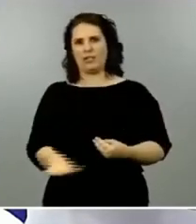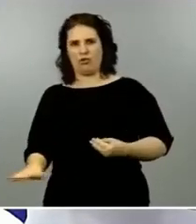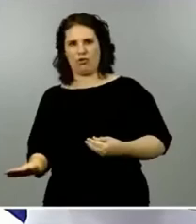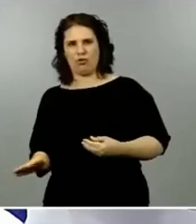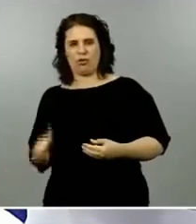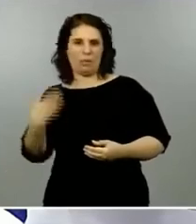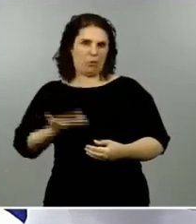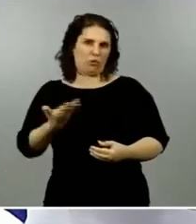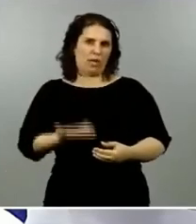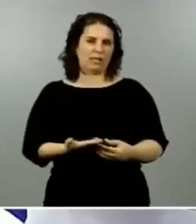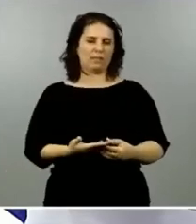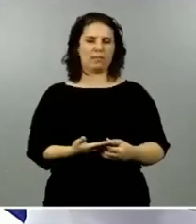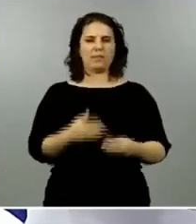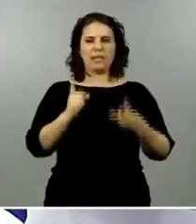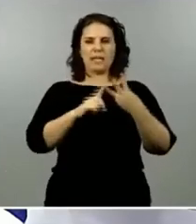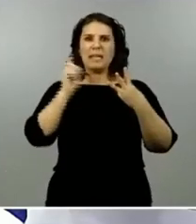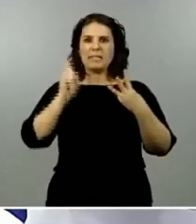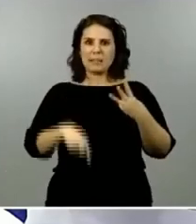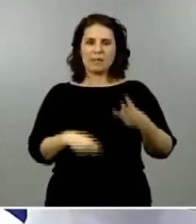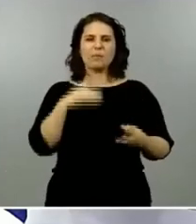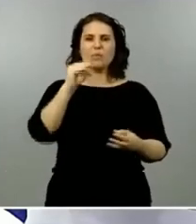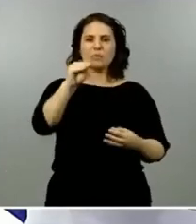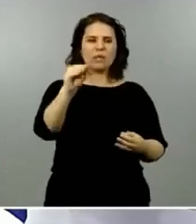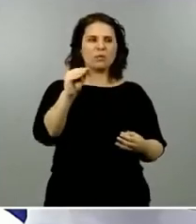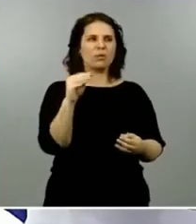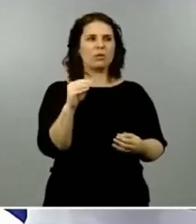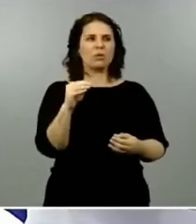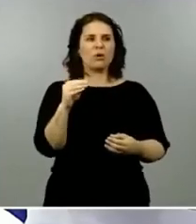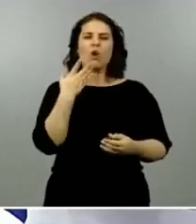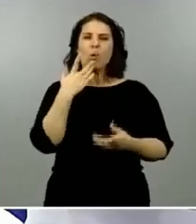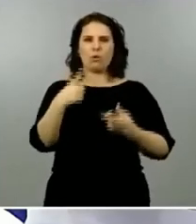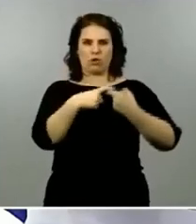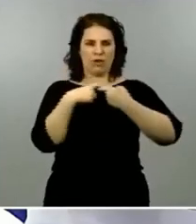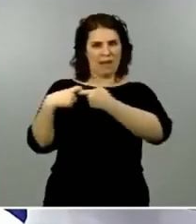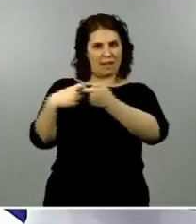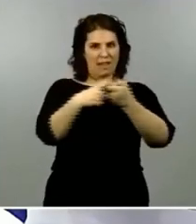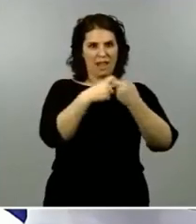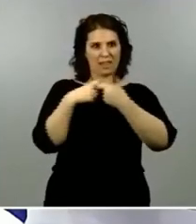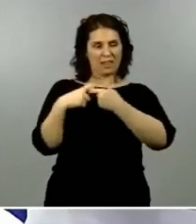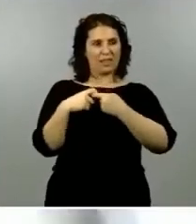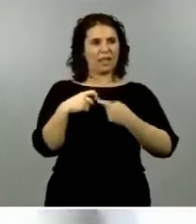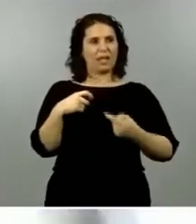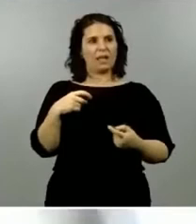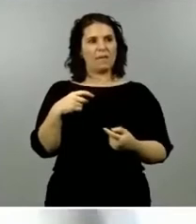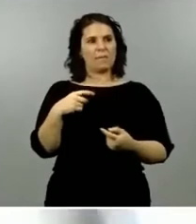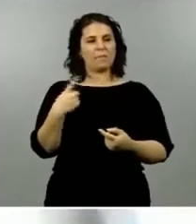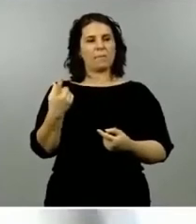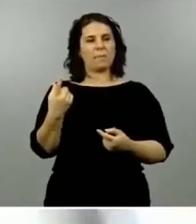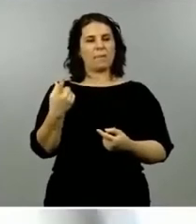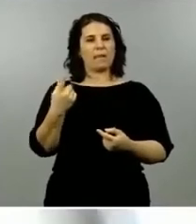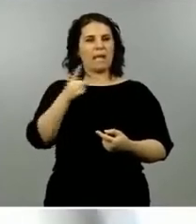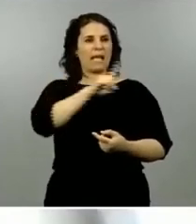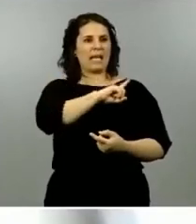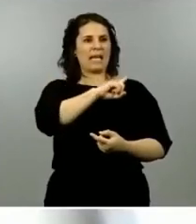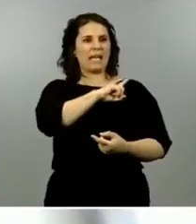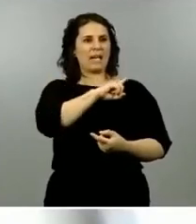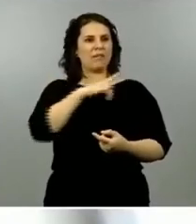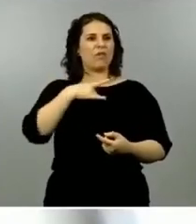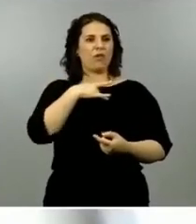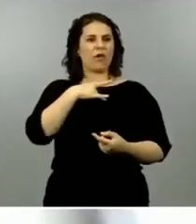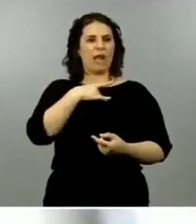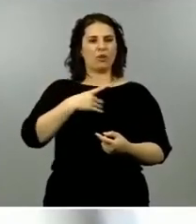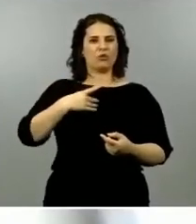funcionarios y cargos institucionales como gesto de solidaridad bajarse el sueldo gesto solidario con aquellas personas que